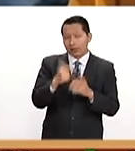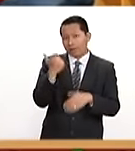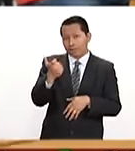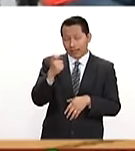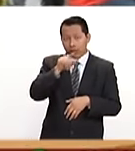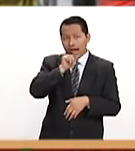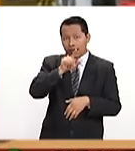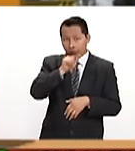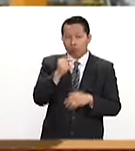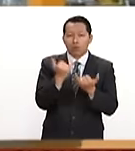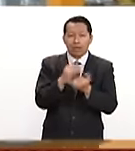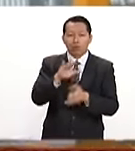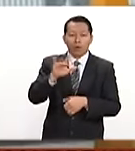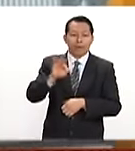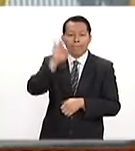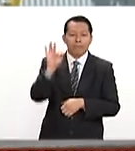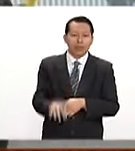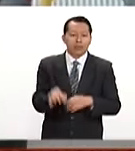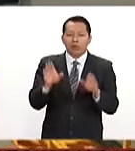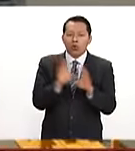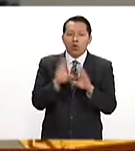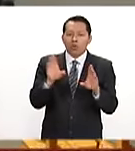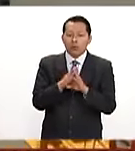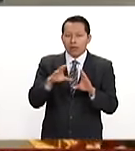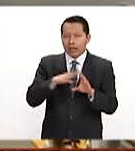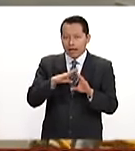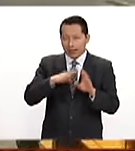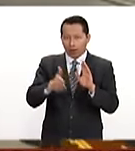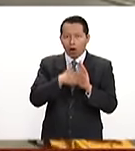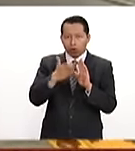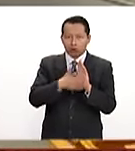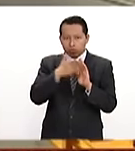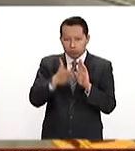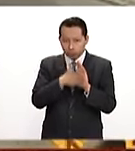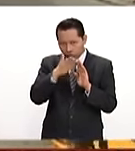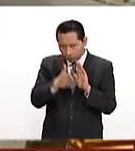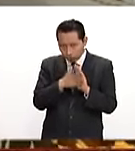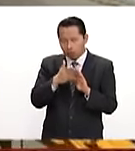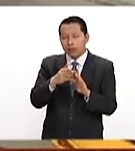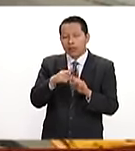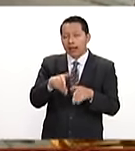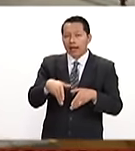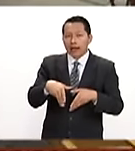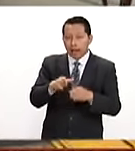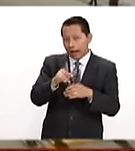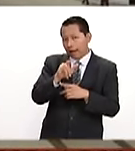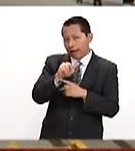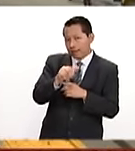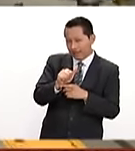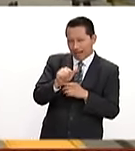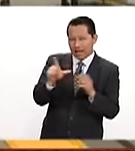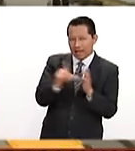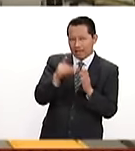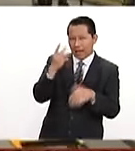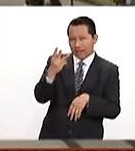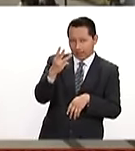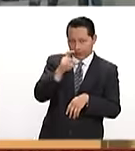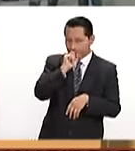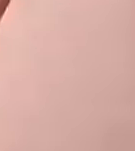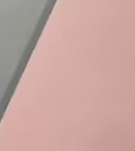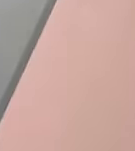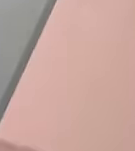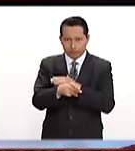y más del 50% fue destinado precisamente a la construcción de la línea 3 del Tren Ligero.